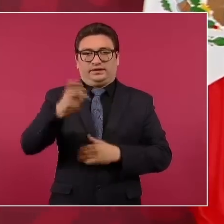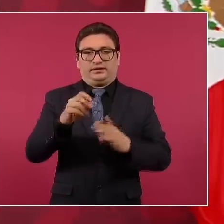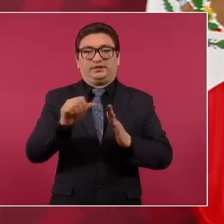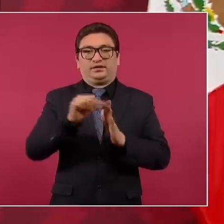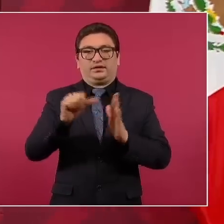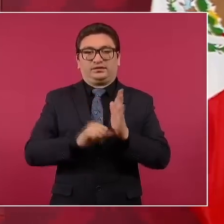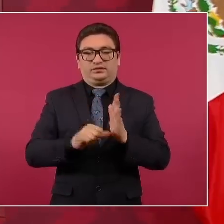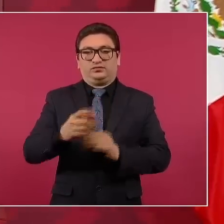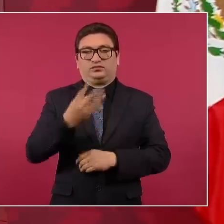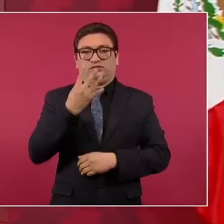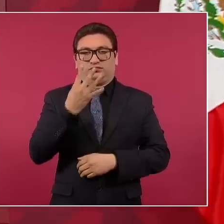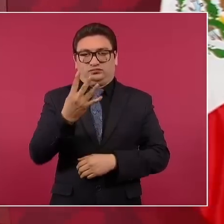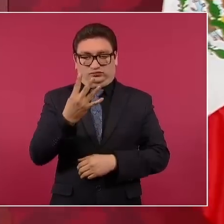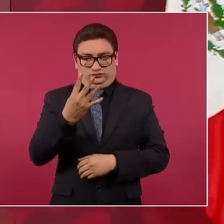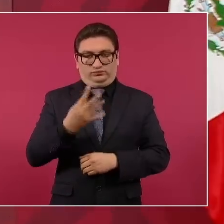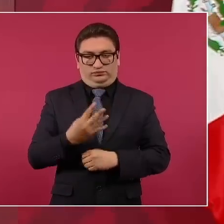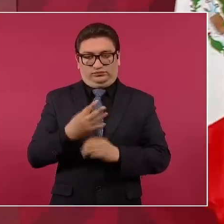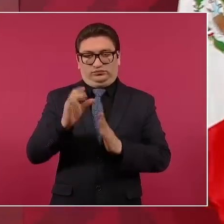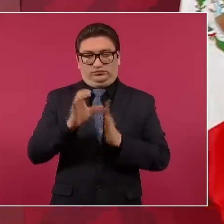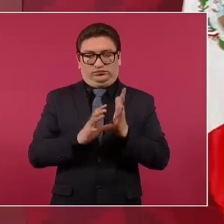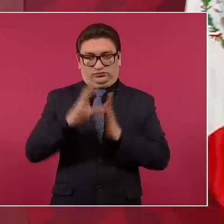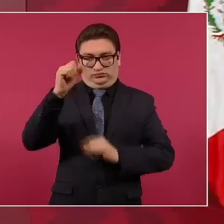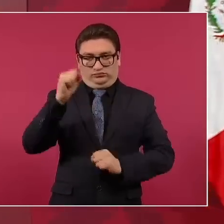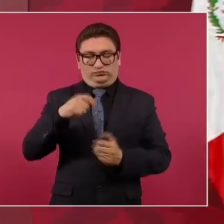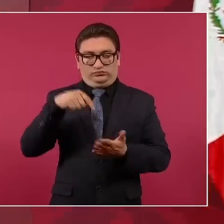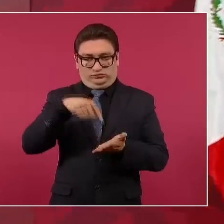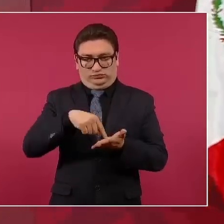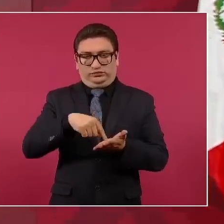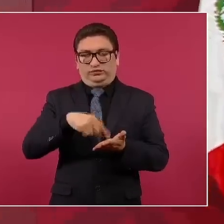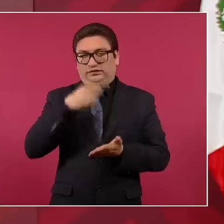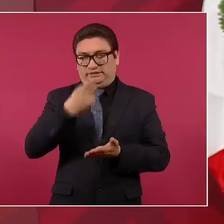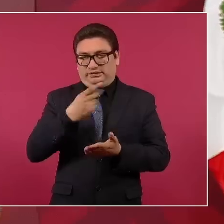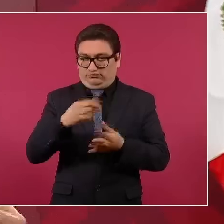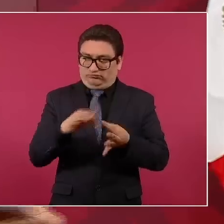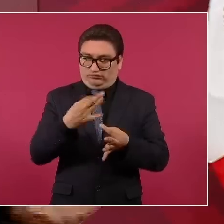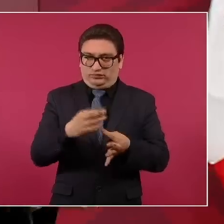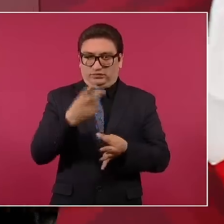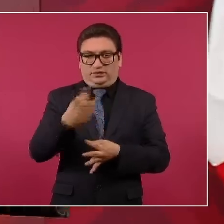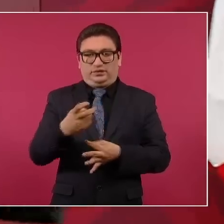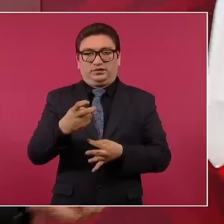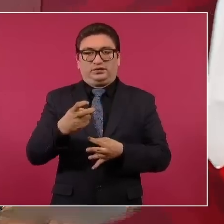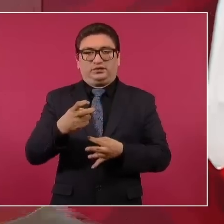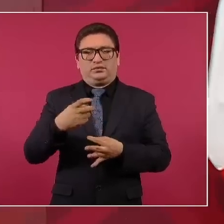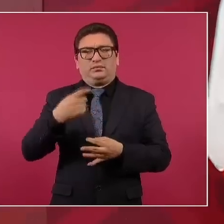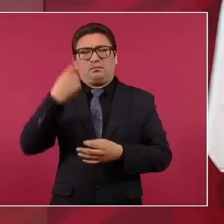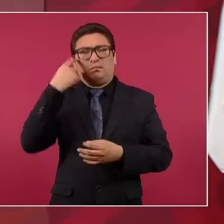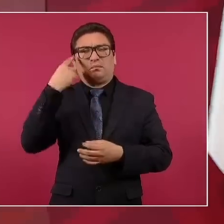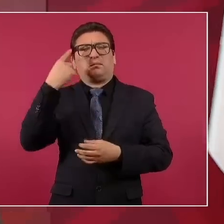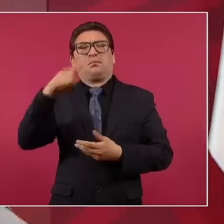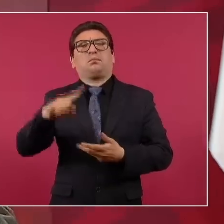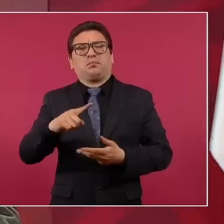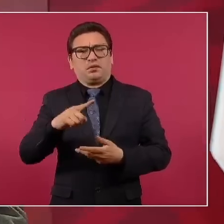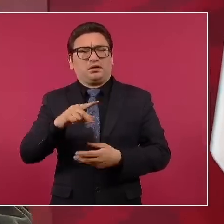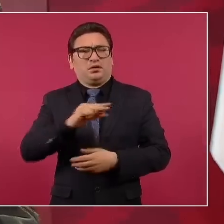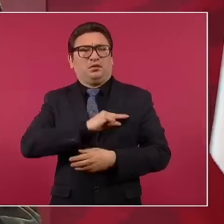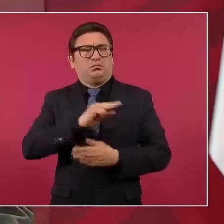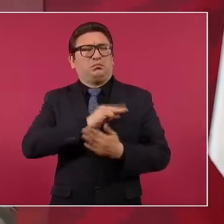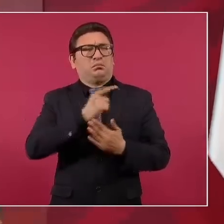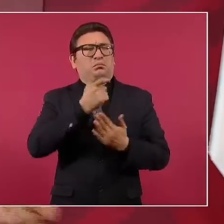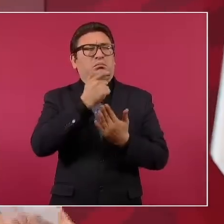artículo cuarto de la Constitución. Entonces, ¿para qué vamos a fijar cuotas?